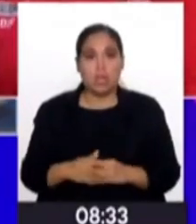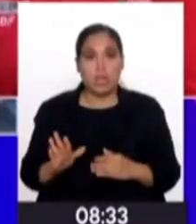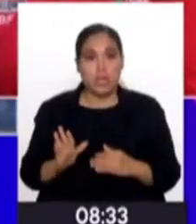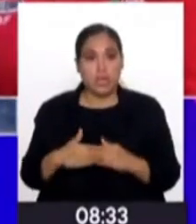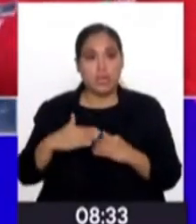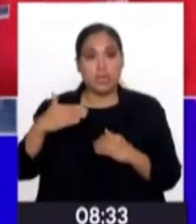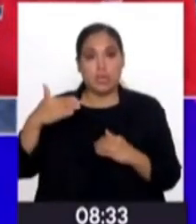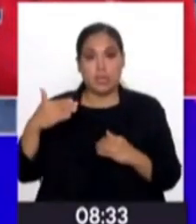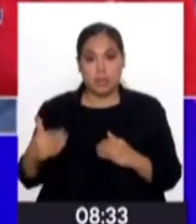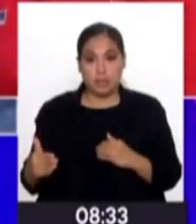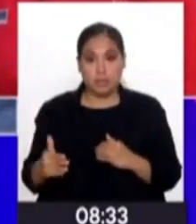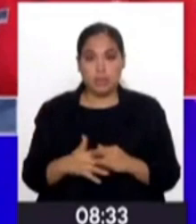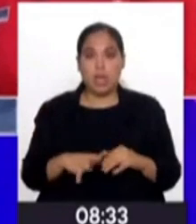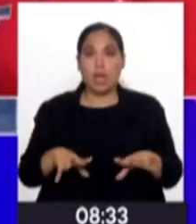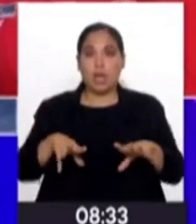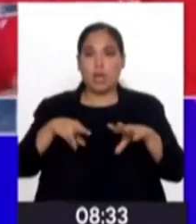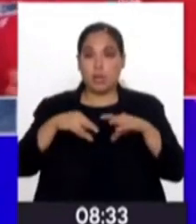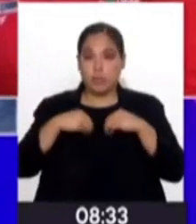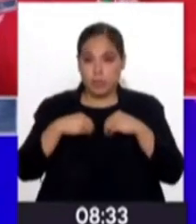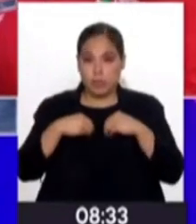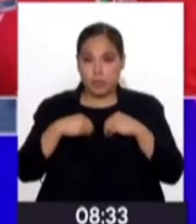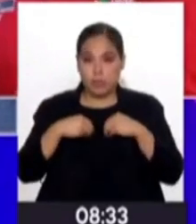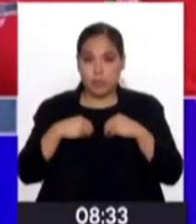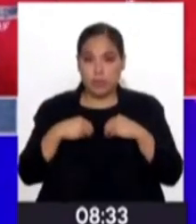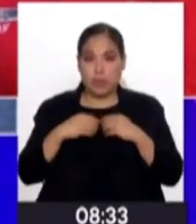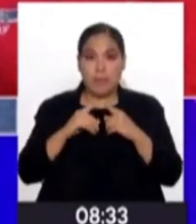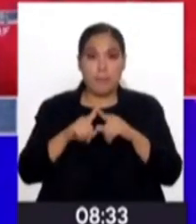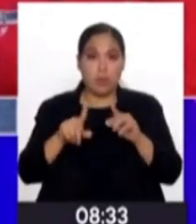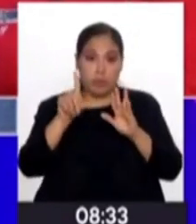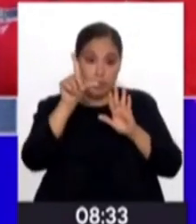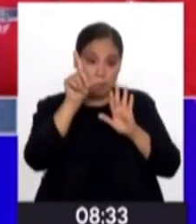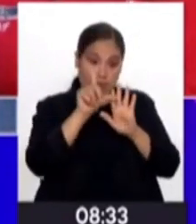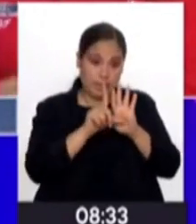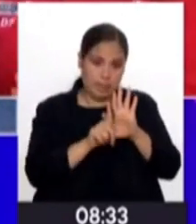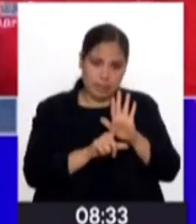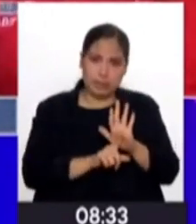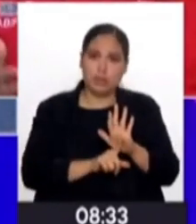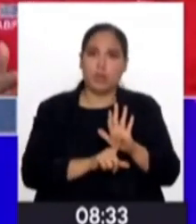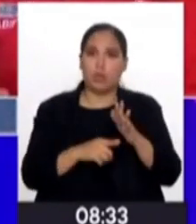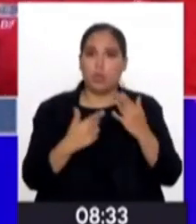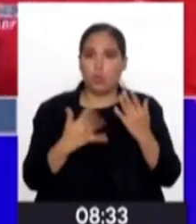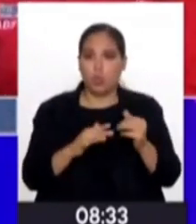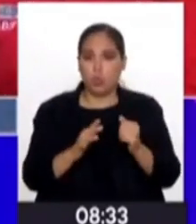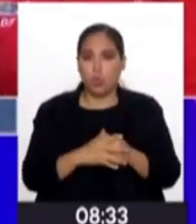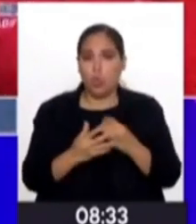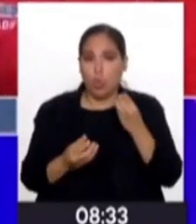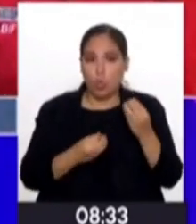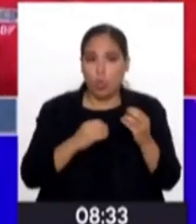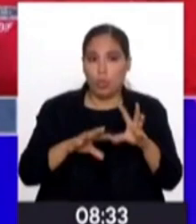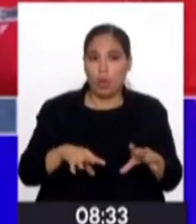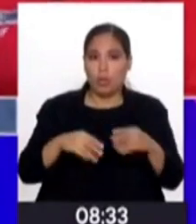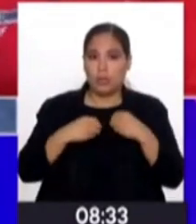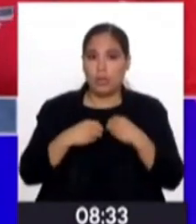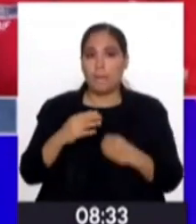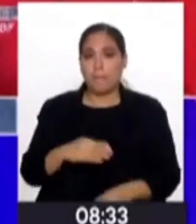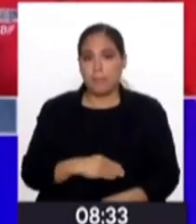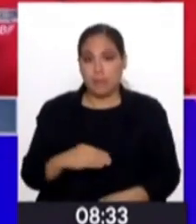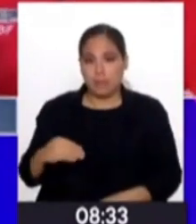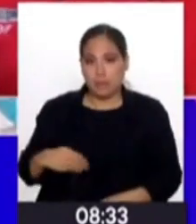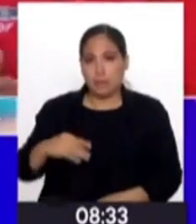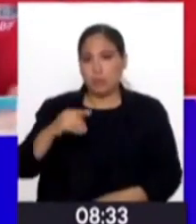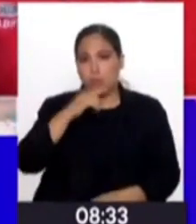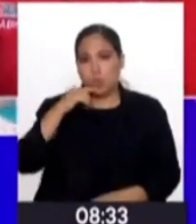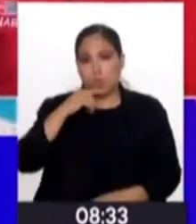instancia, es la adopción. Pero hay una lista también maravillosa, la adopción es a través del propio Ministerio de la Mujer y